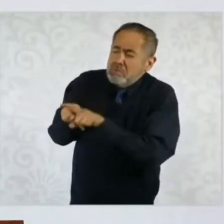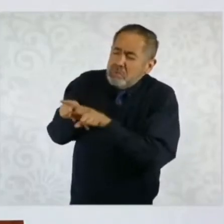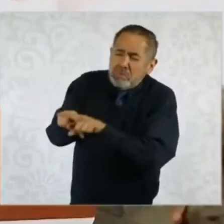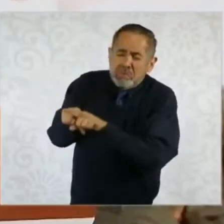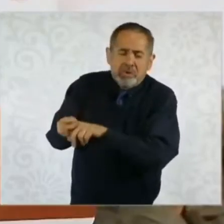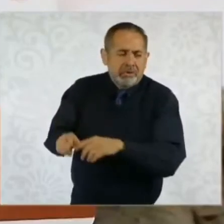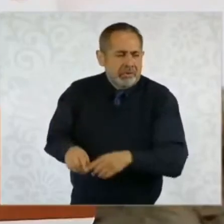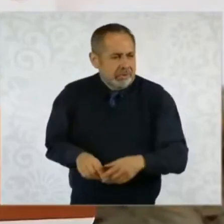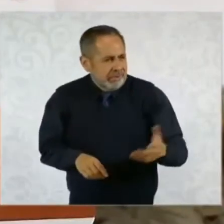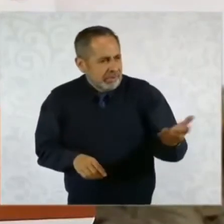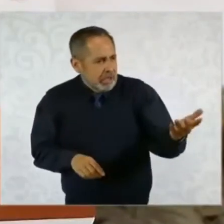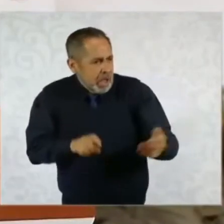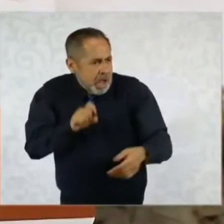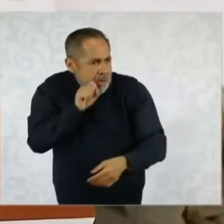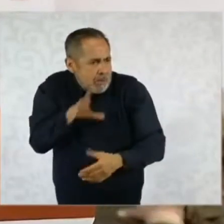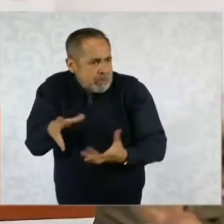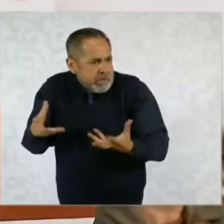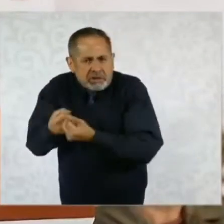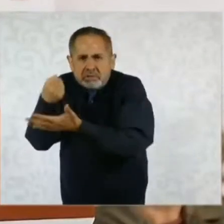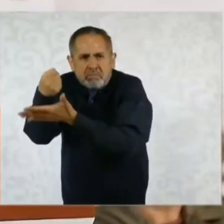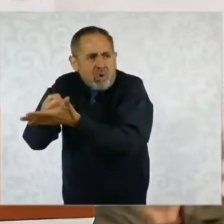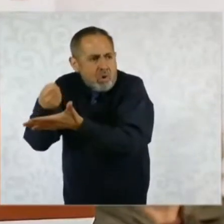Pues si somos del mismo movimiento.